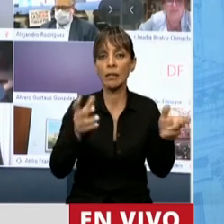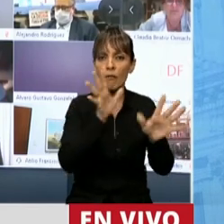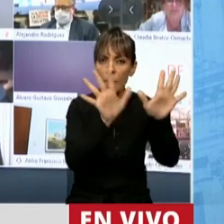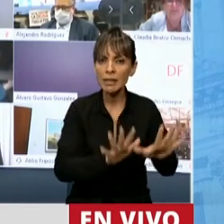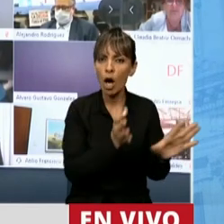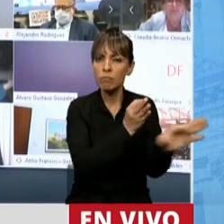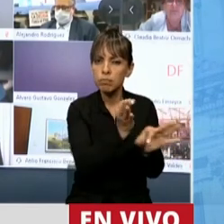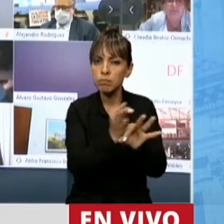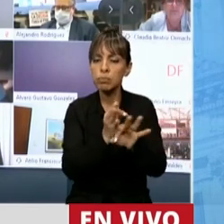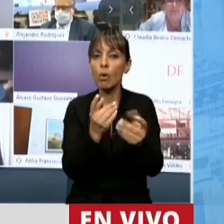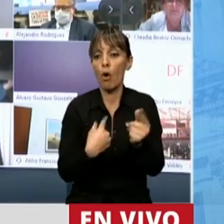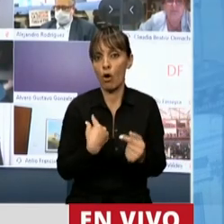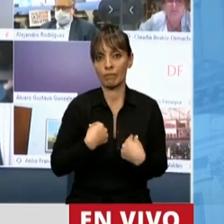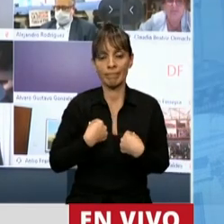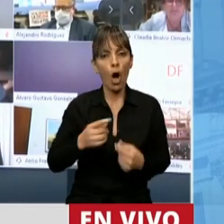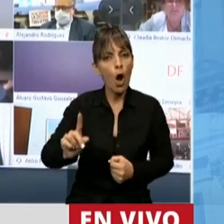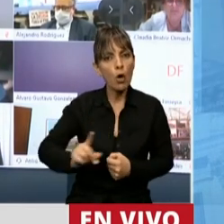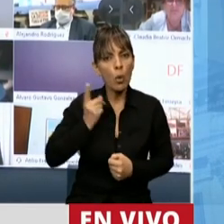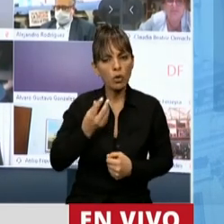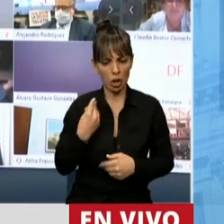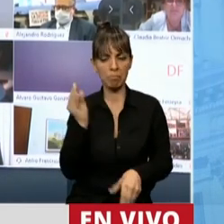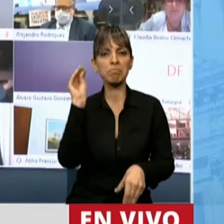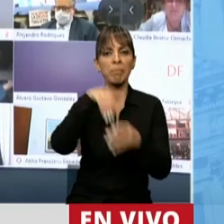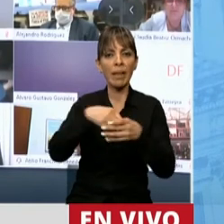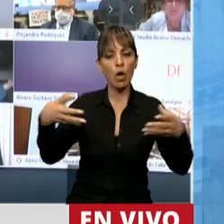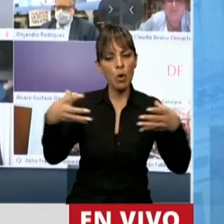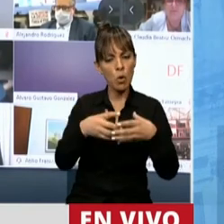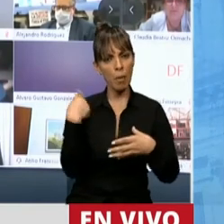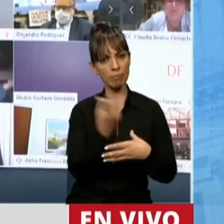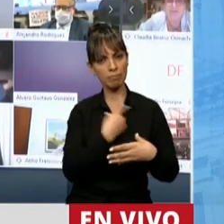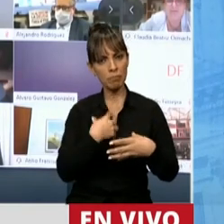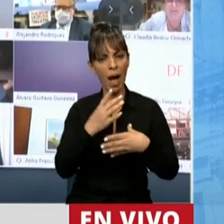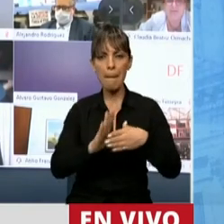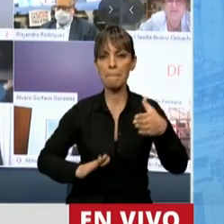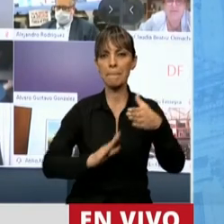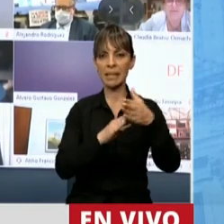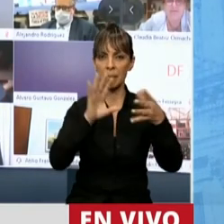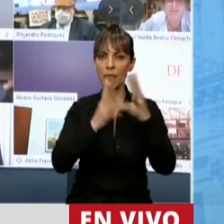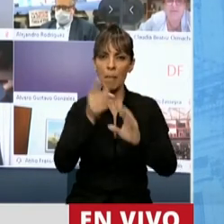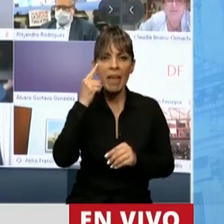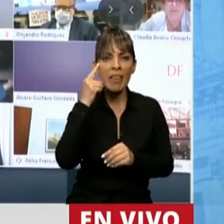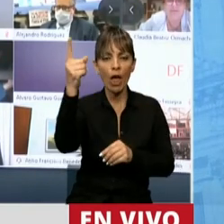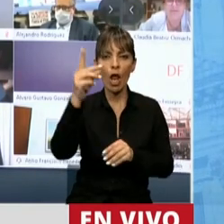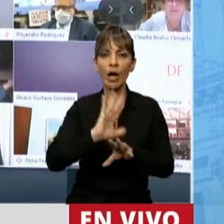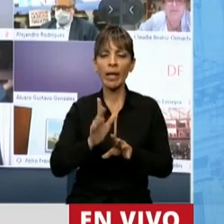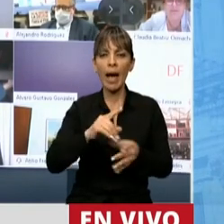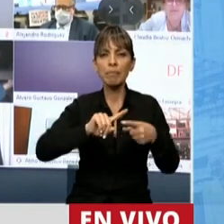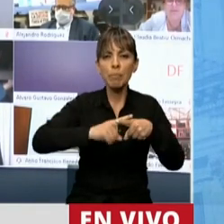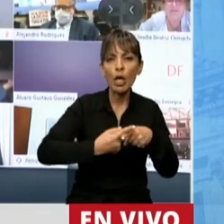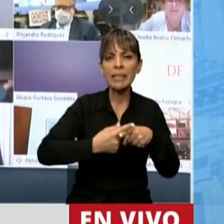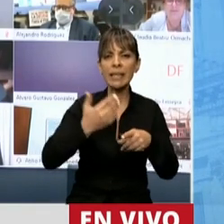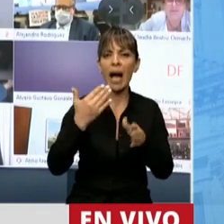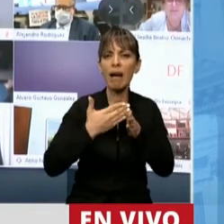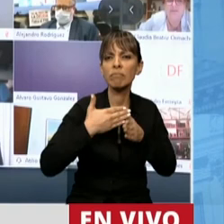humanos. Y uno tiene el orgullo de formar parte de un bloque que tiene como eje una política a largo plazo